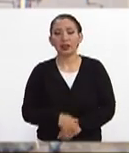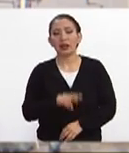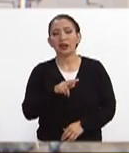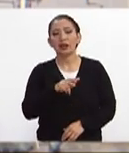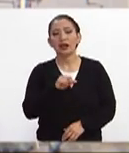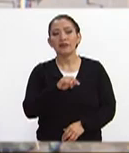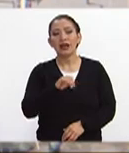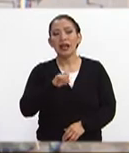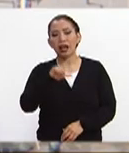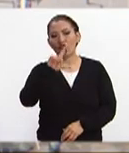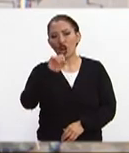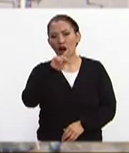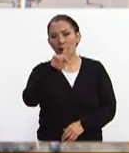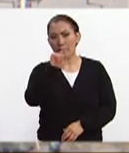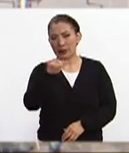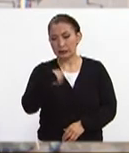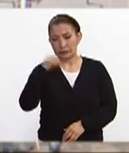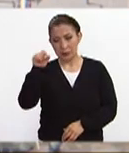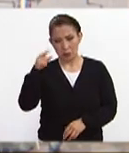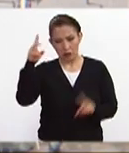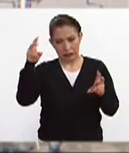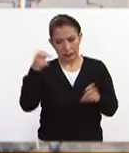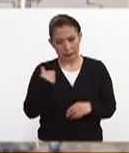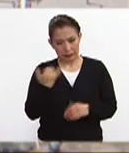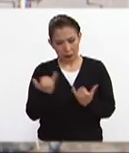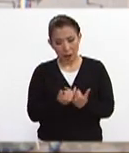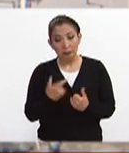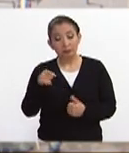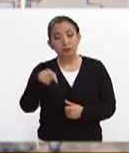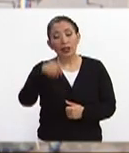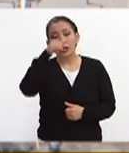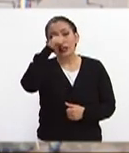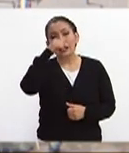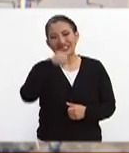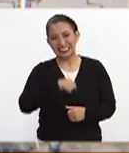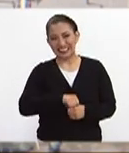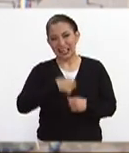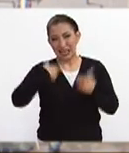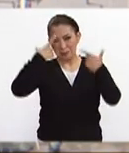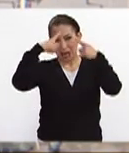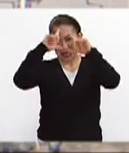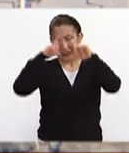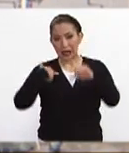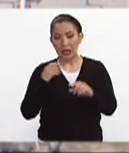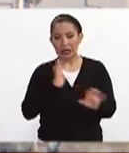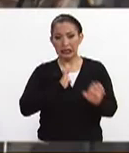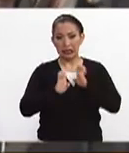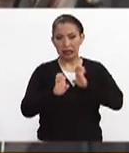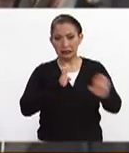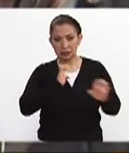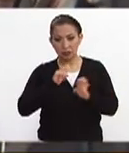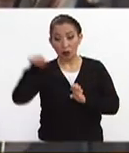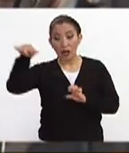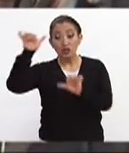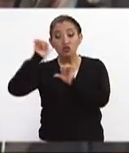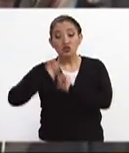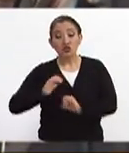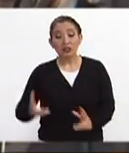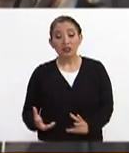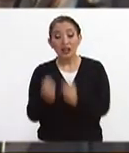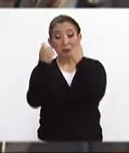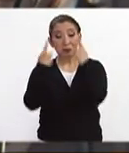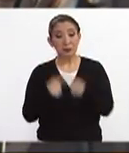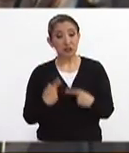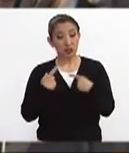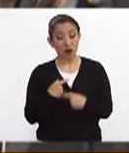Rafael López. Qué bueno que toca ese punto. La Secretaría de Marina y la Defensa están a cargo del rescate de